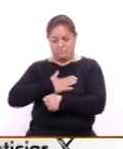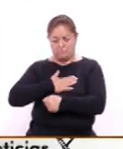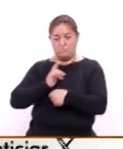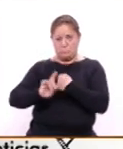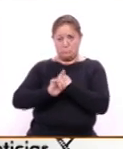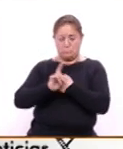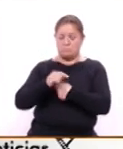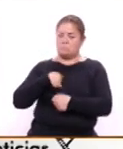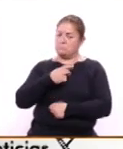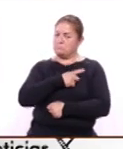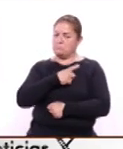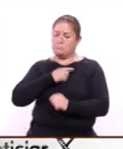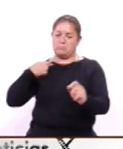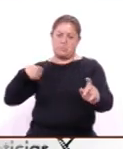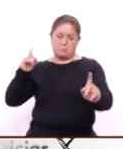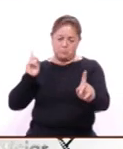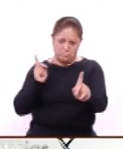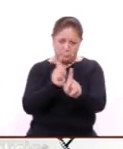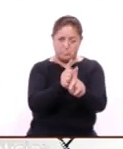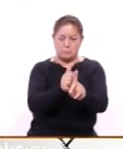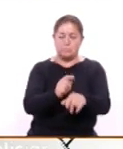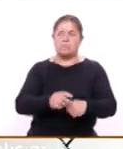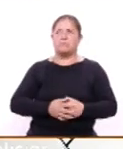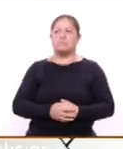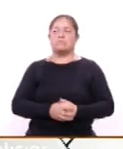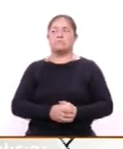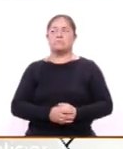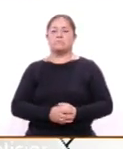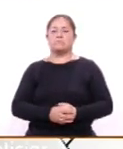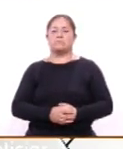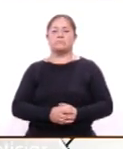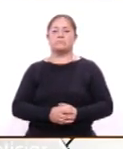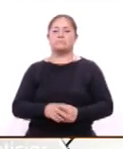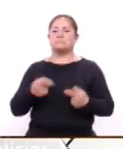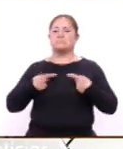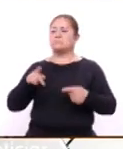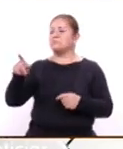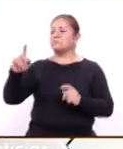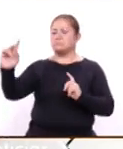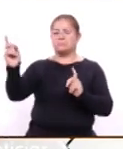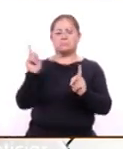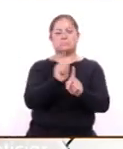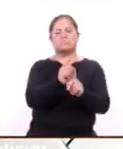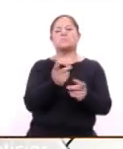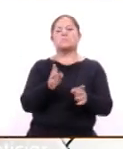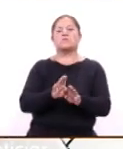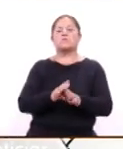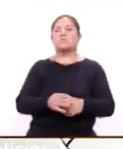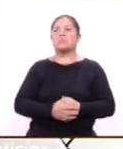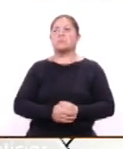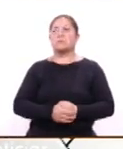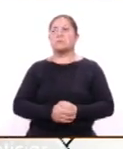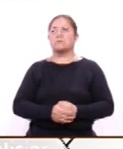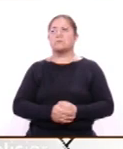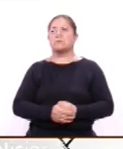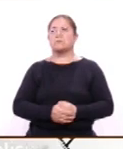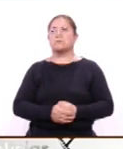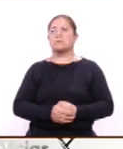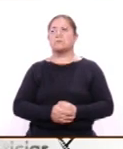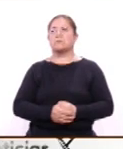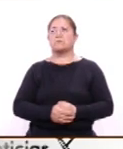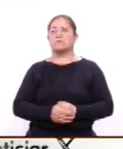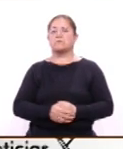se acercan directamente a nosotros. ¿Cómo llegan las personas con ustedes? Es decir, bueno, me comenta que se pueden